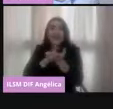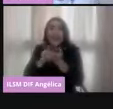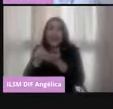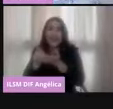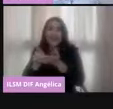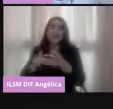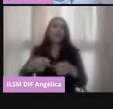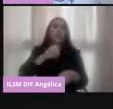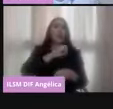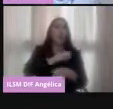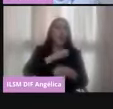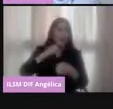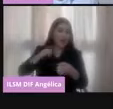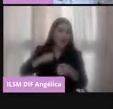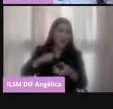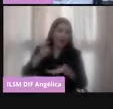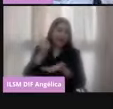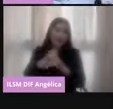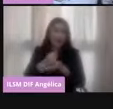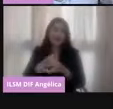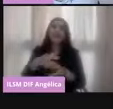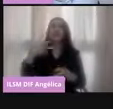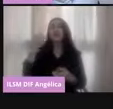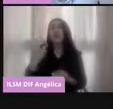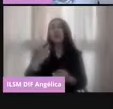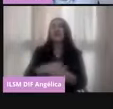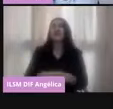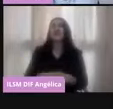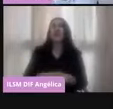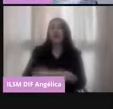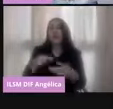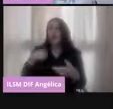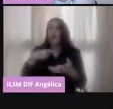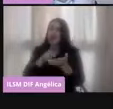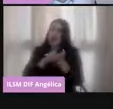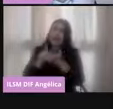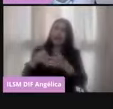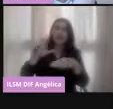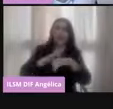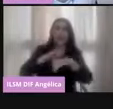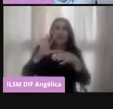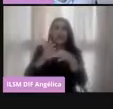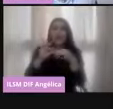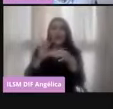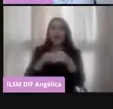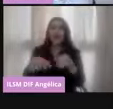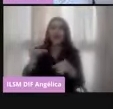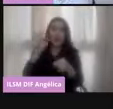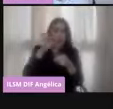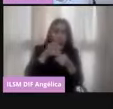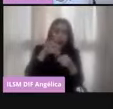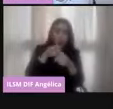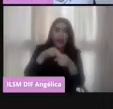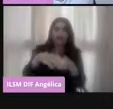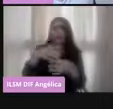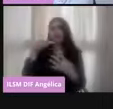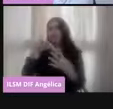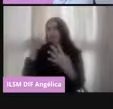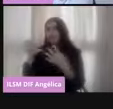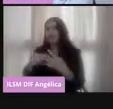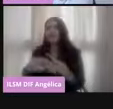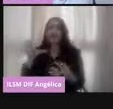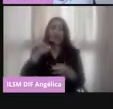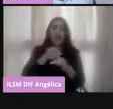ciudadanos, pero quiero abundar más sobre estos derechos de la ciudadanía, que es votar en elecciones populares, es uno de los derechos que tenemos